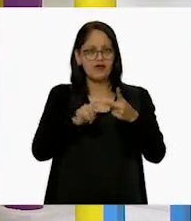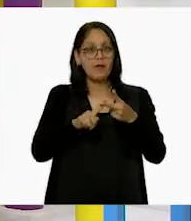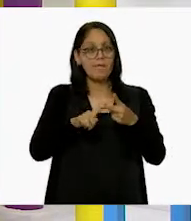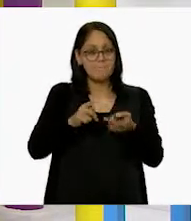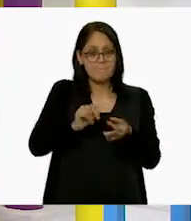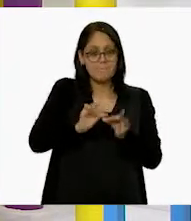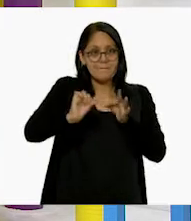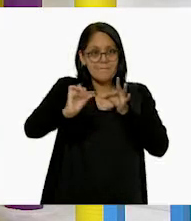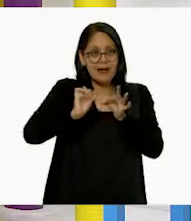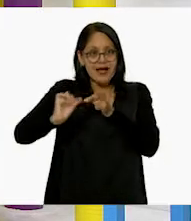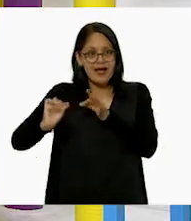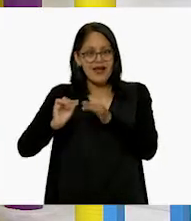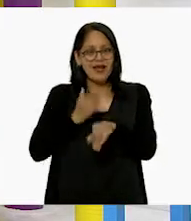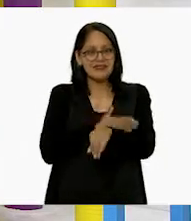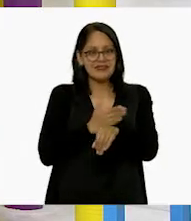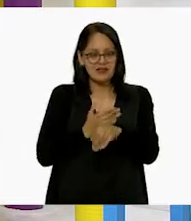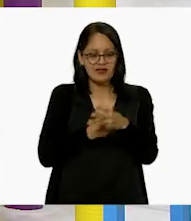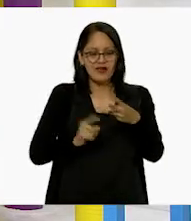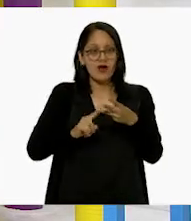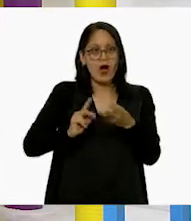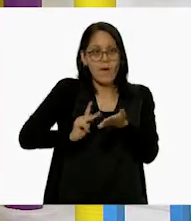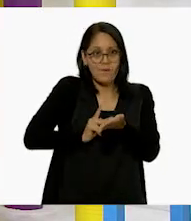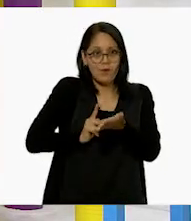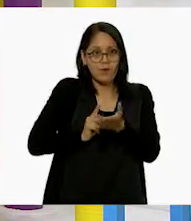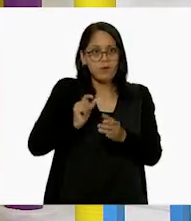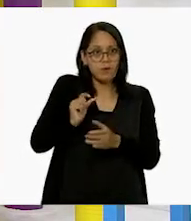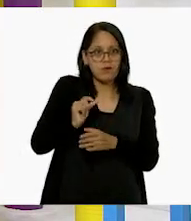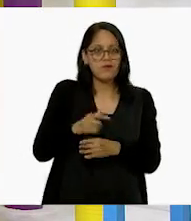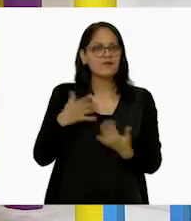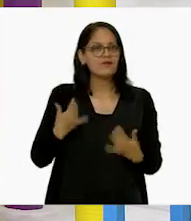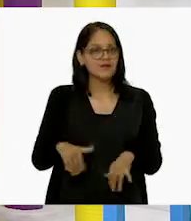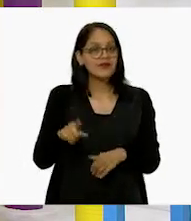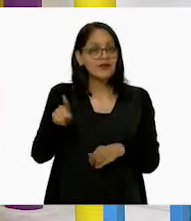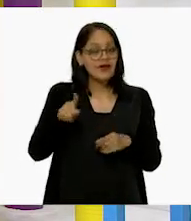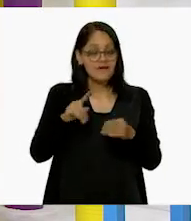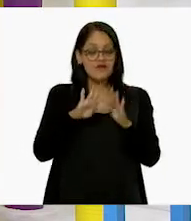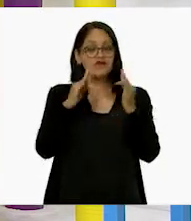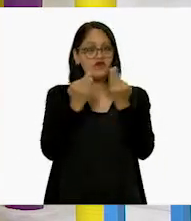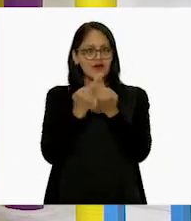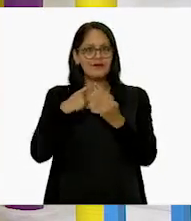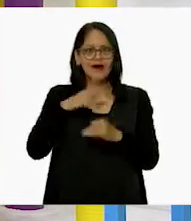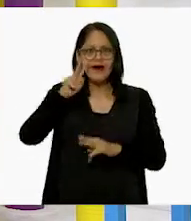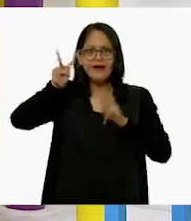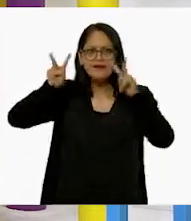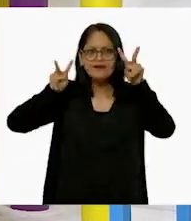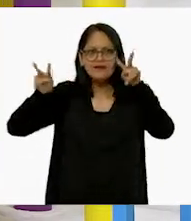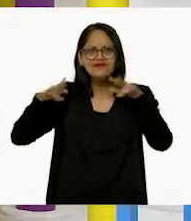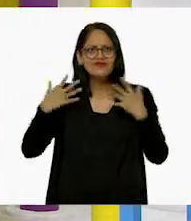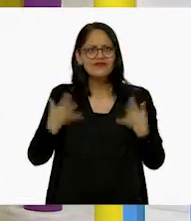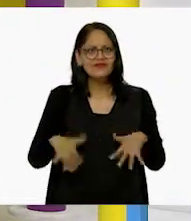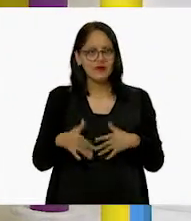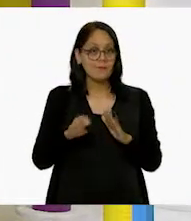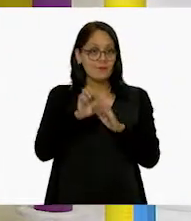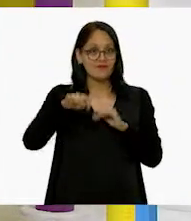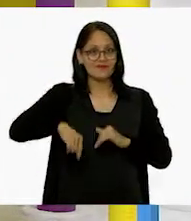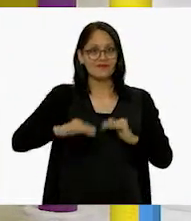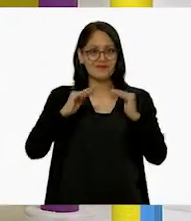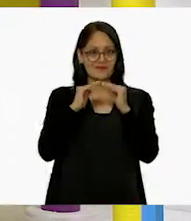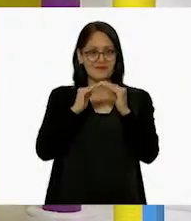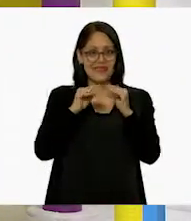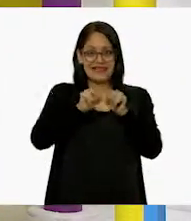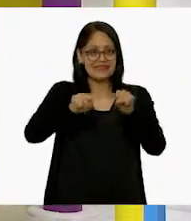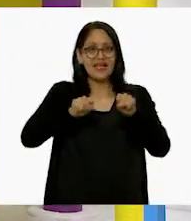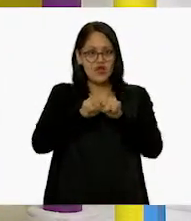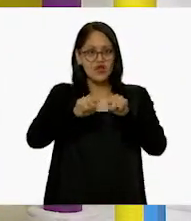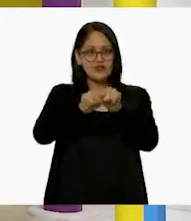plumones. ¡Ay, maestra Angie! Las figuras geométricas, como usted nos dijo, están en todos lados. Y aquí en el salón, por ejemplo, puedo observar